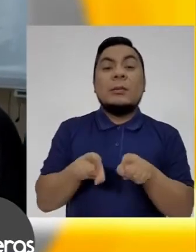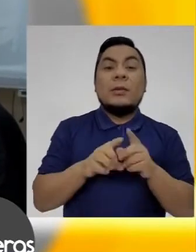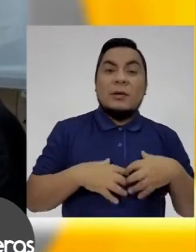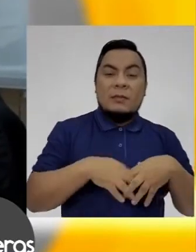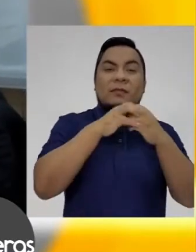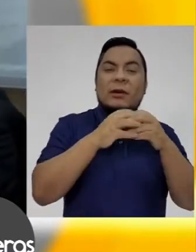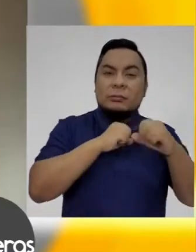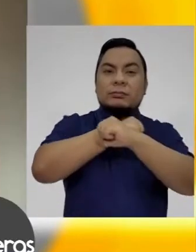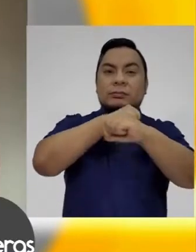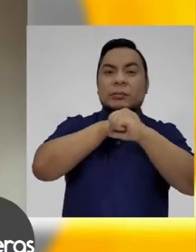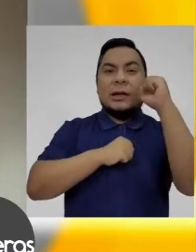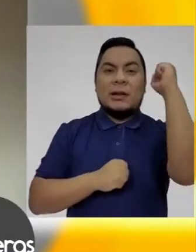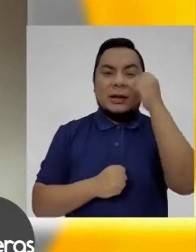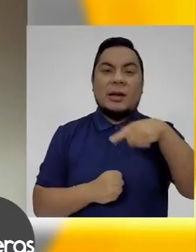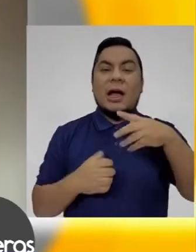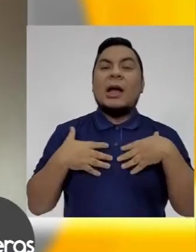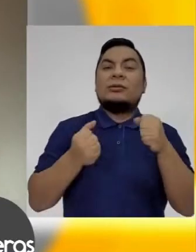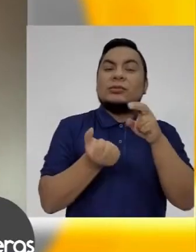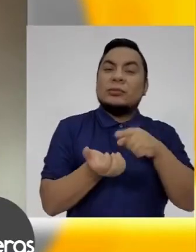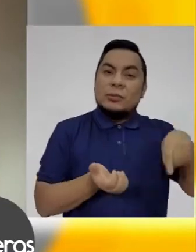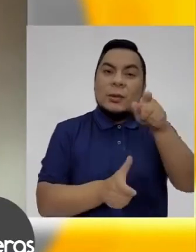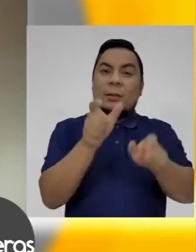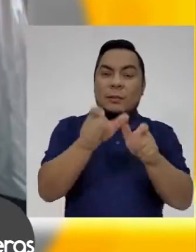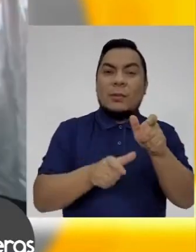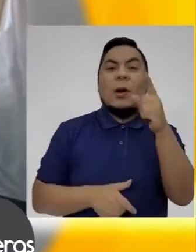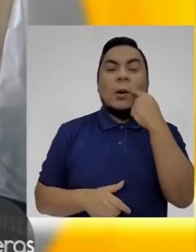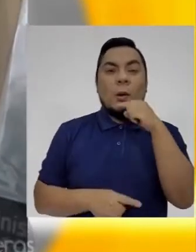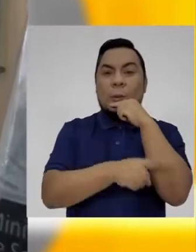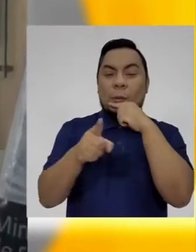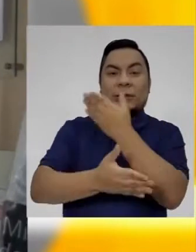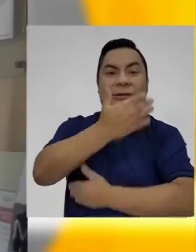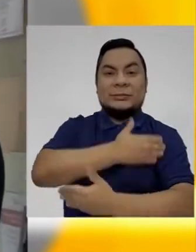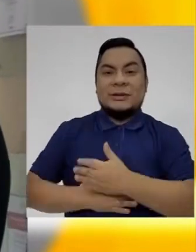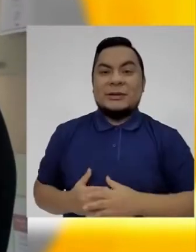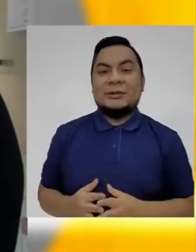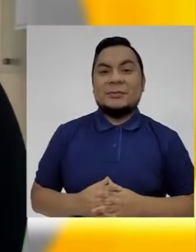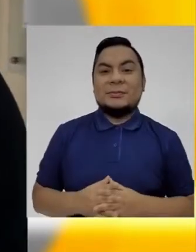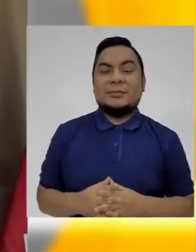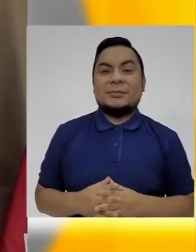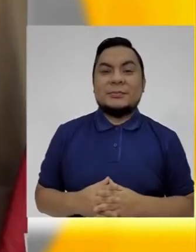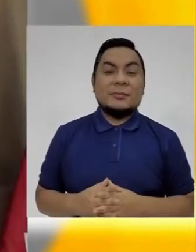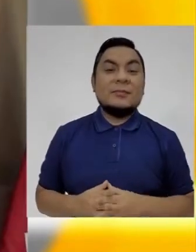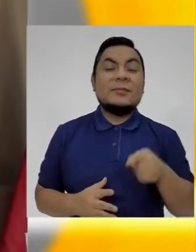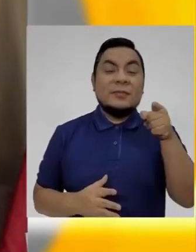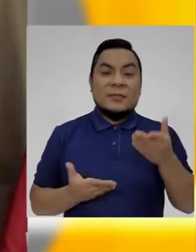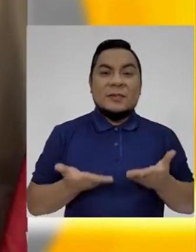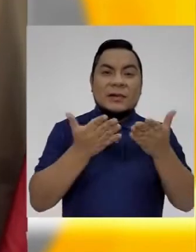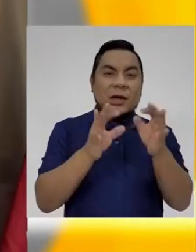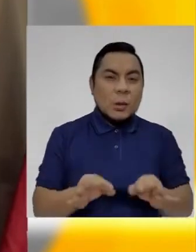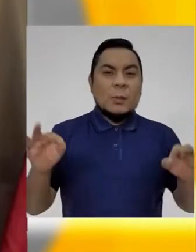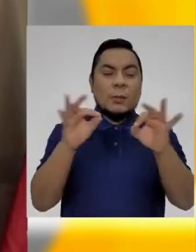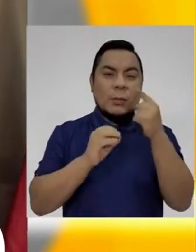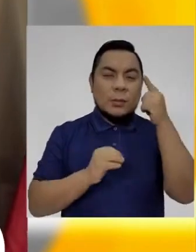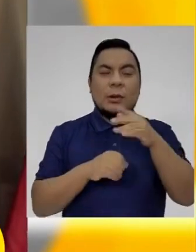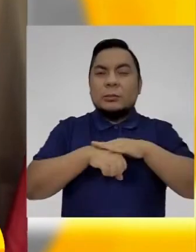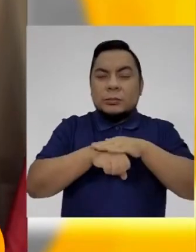así como fortalecer la difusión de los derechos en salud de las usuarias y usuarios con discapacidad. Varios niveles de importancia. A